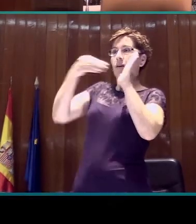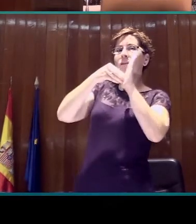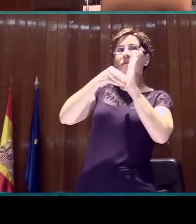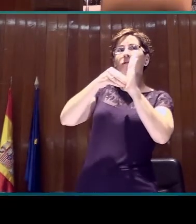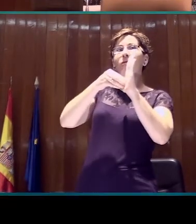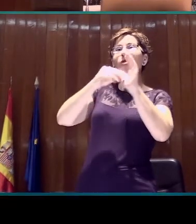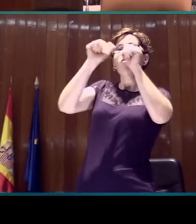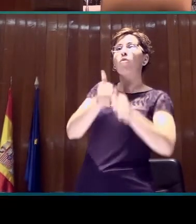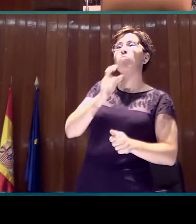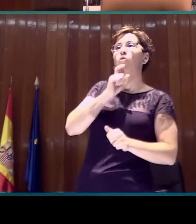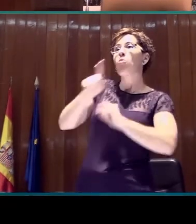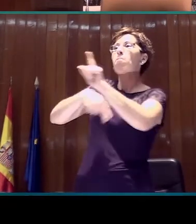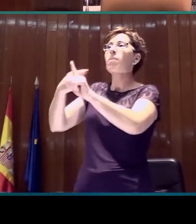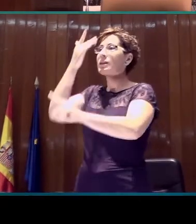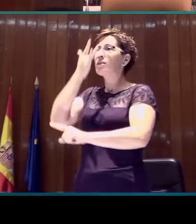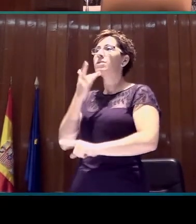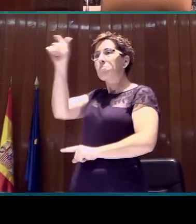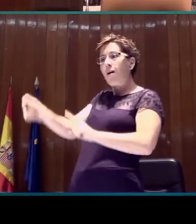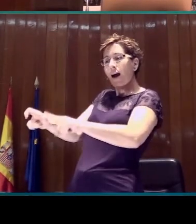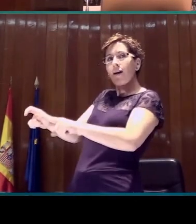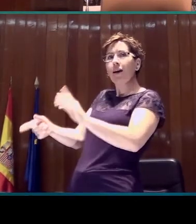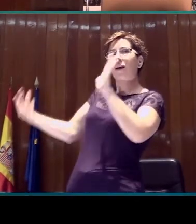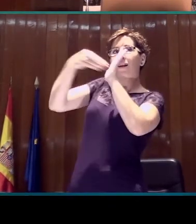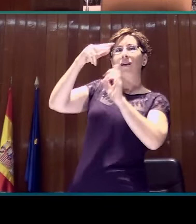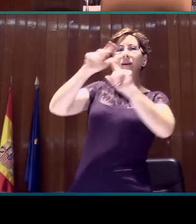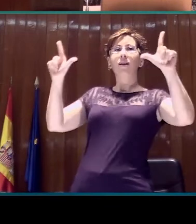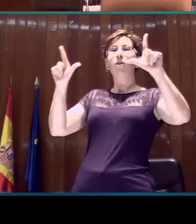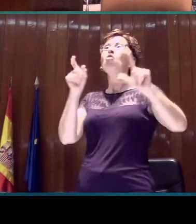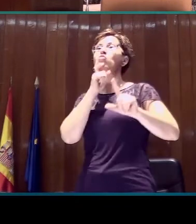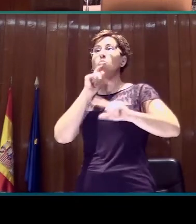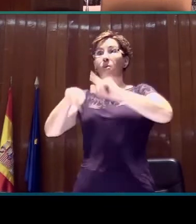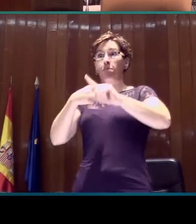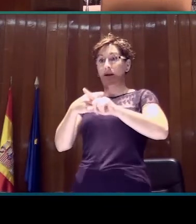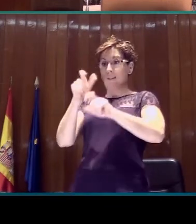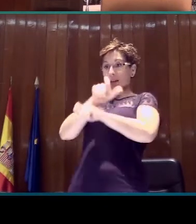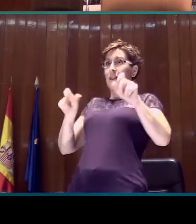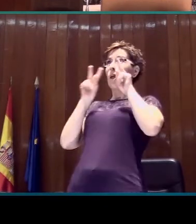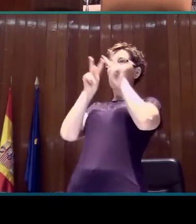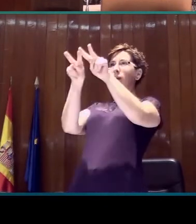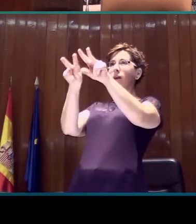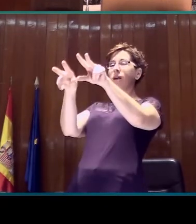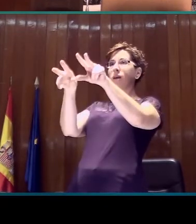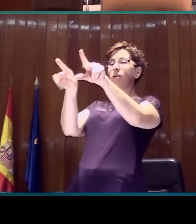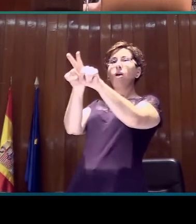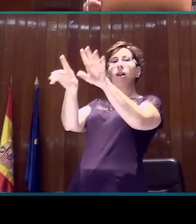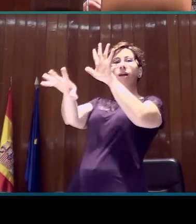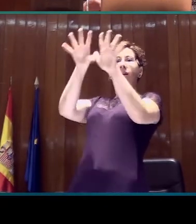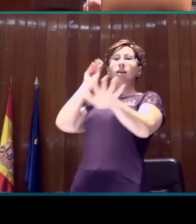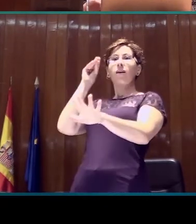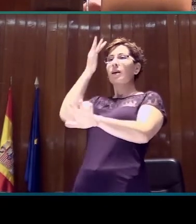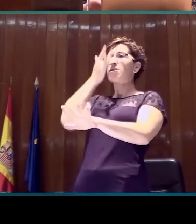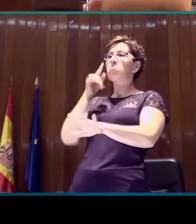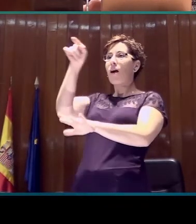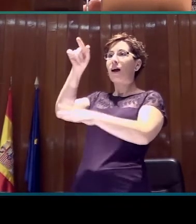en televisión para saber cómo es esa imagen que recibe la persona usuaria del servicio de interpretación a lengua de